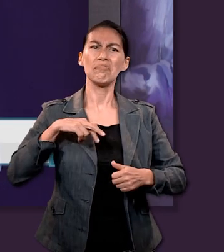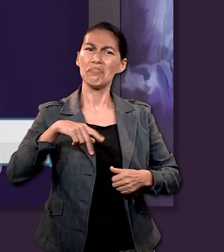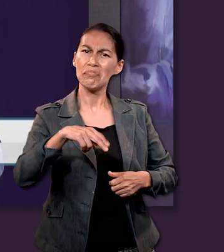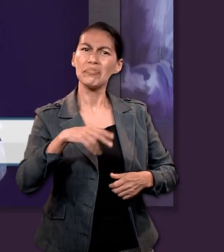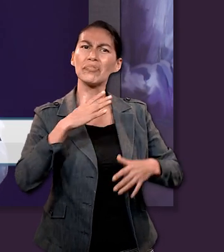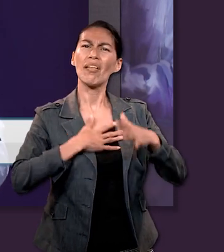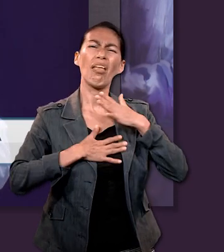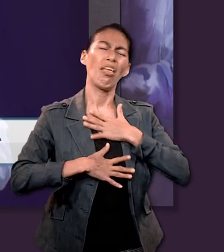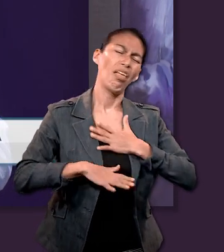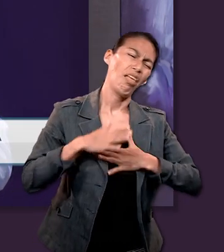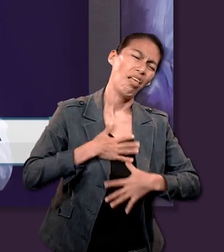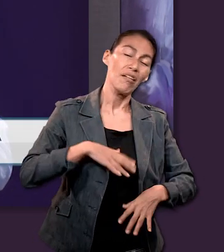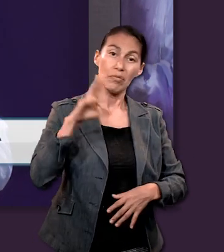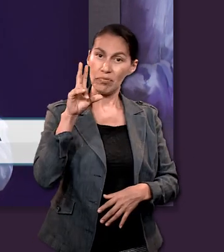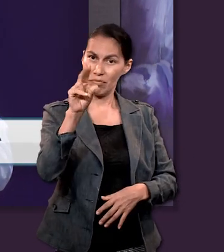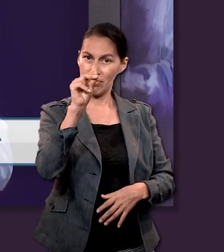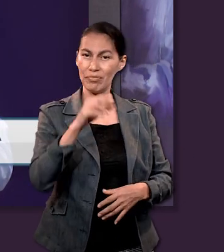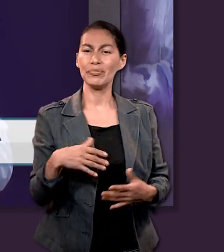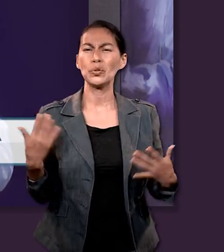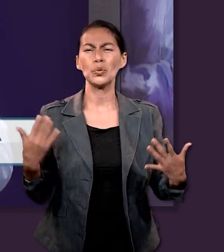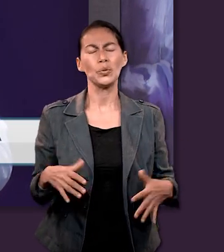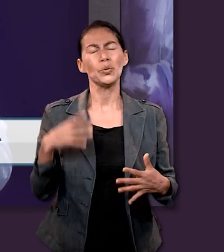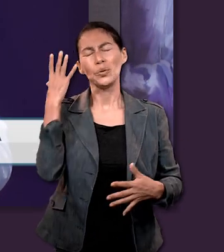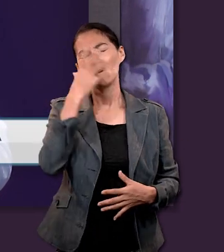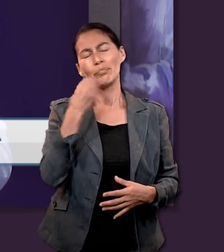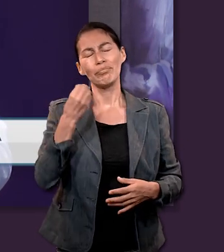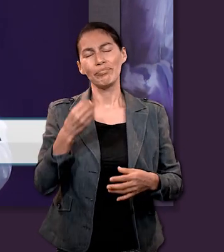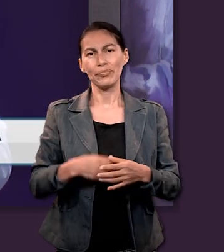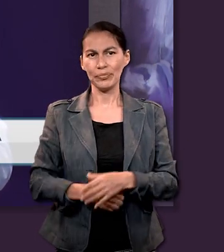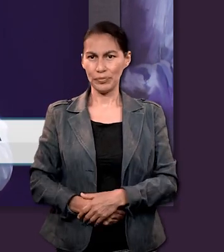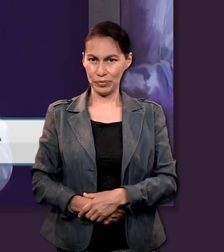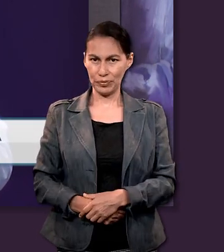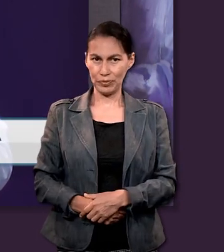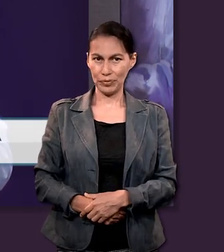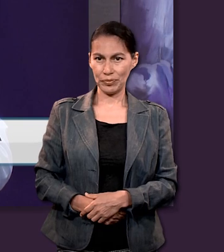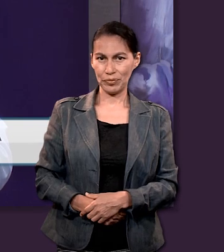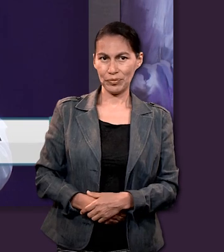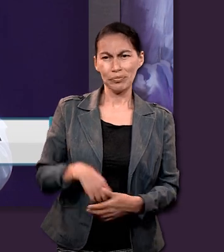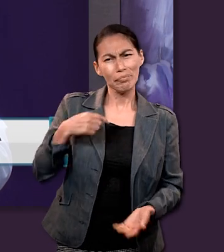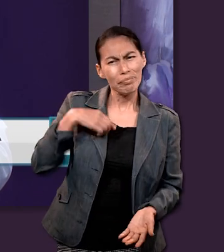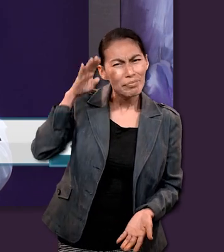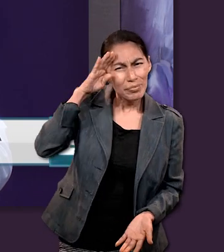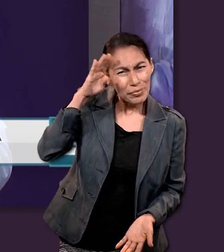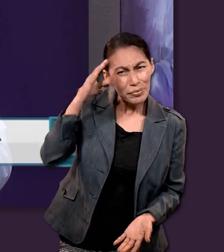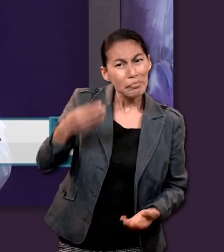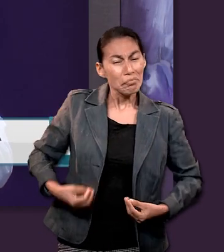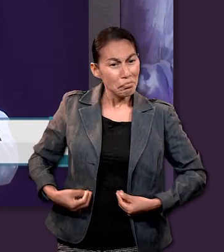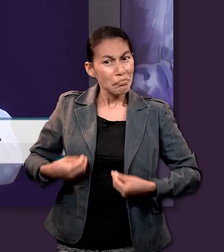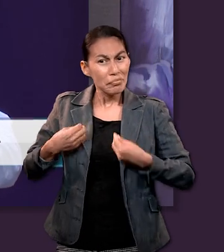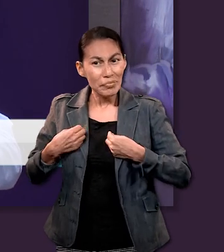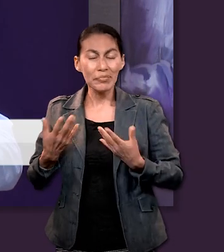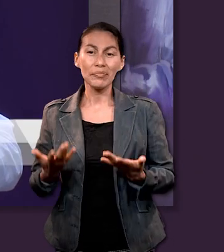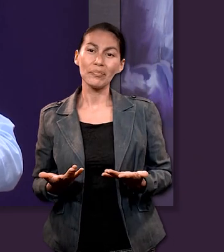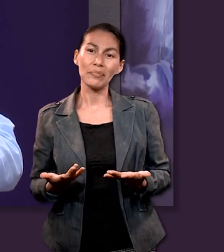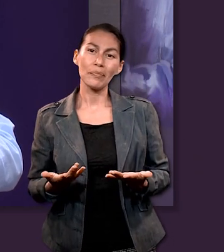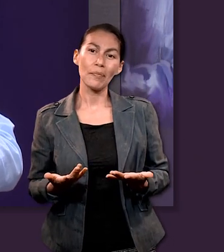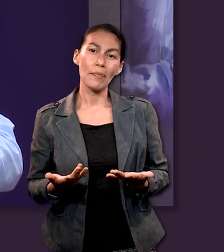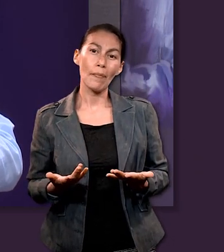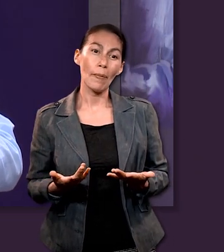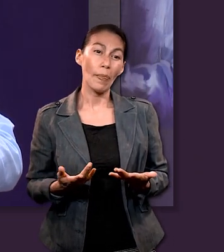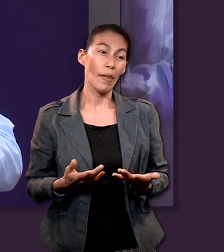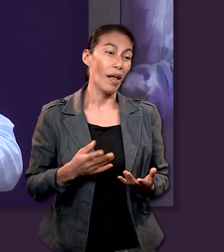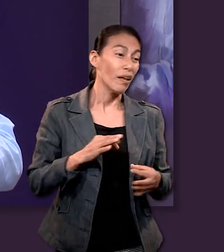trayéndolo a la vida práctica alguna presión de trabajo algún desamor